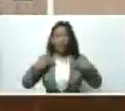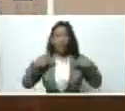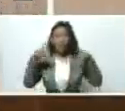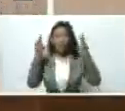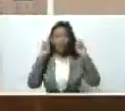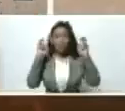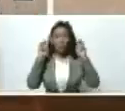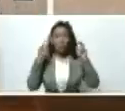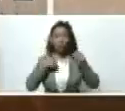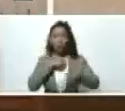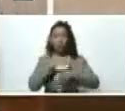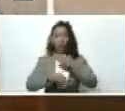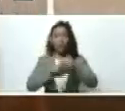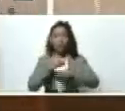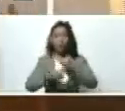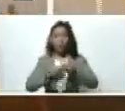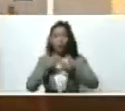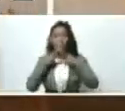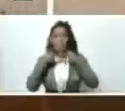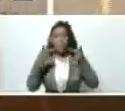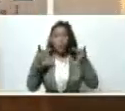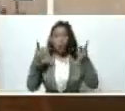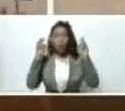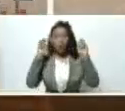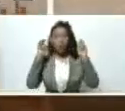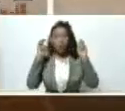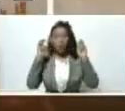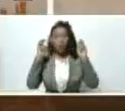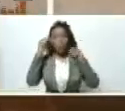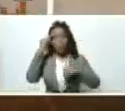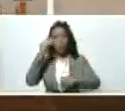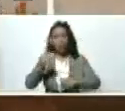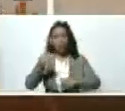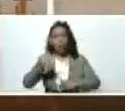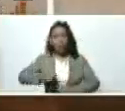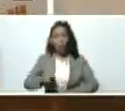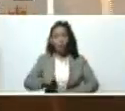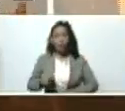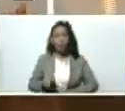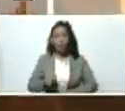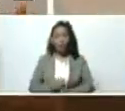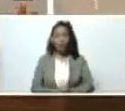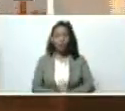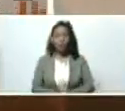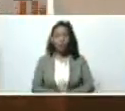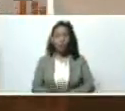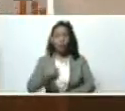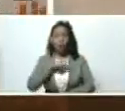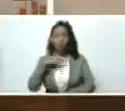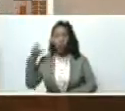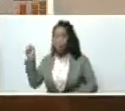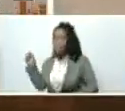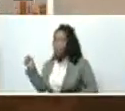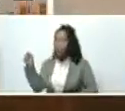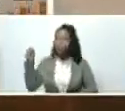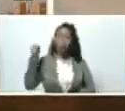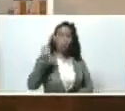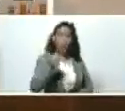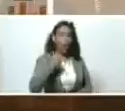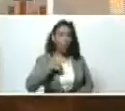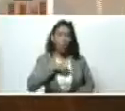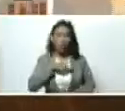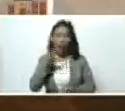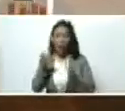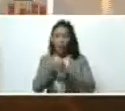hemos hecho todas las coordinaciones en unidad cívico militar policial con el comando de Guardacostas y hemos trasladado a todos nuestros equipos de